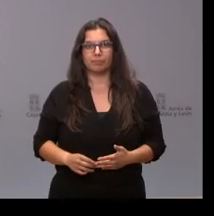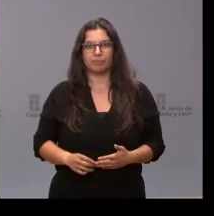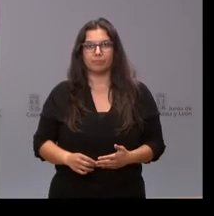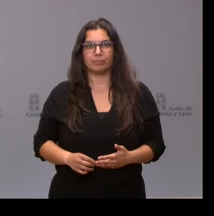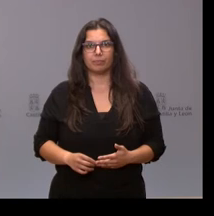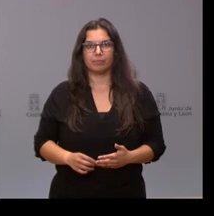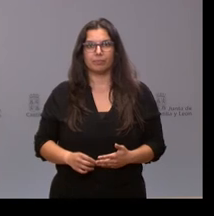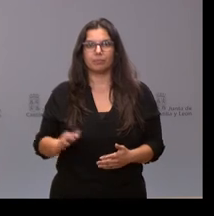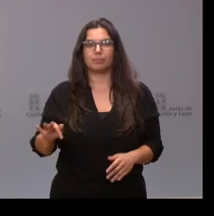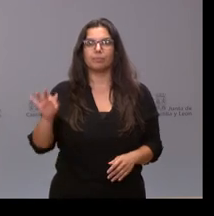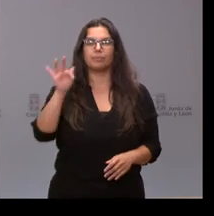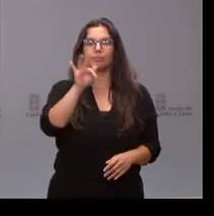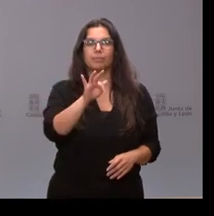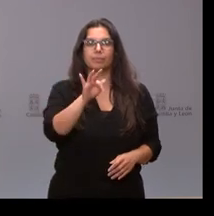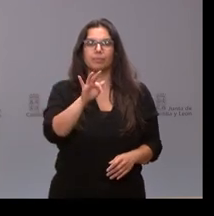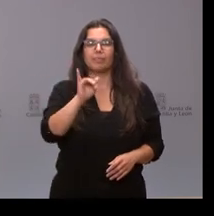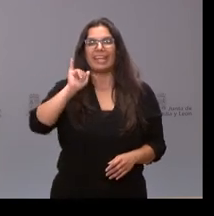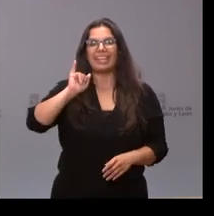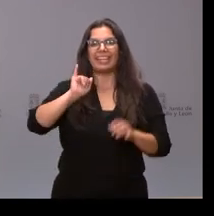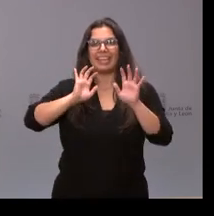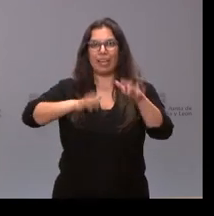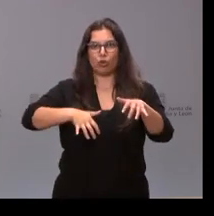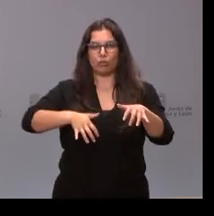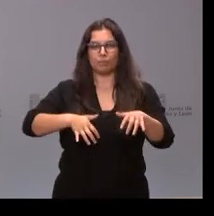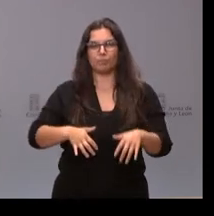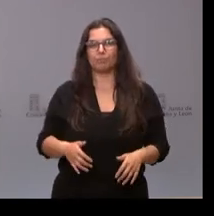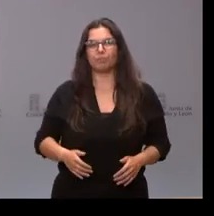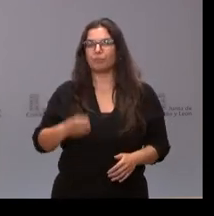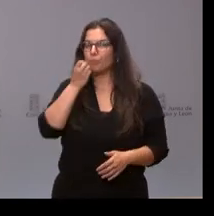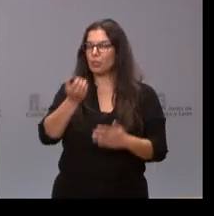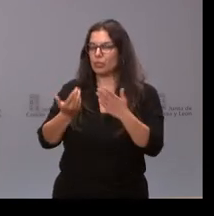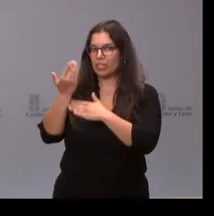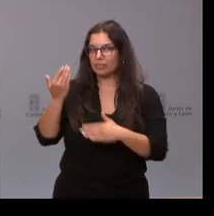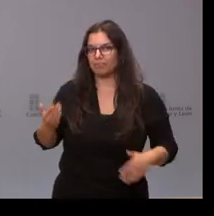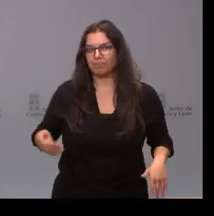Seguimos adelante ahora con... León, Carlos Domínguez, cuando quieras, buenos días.